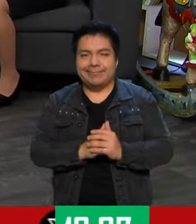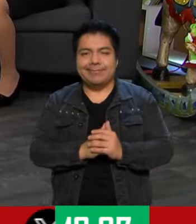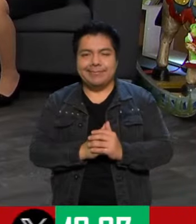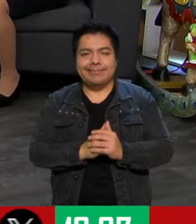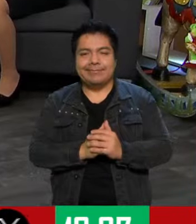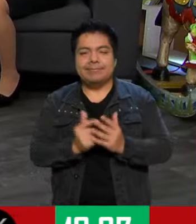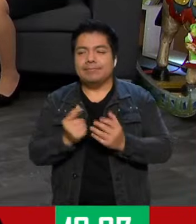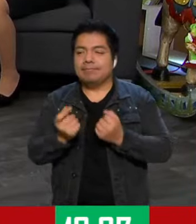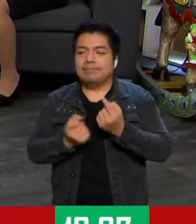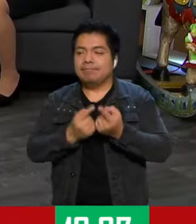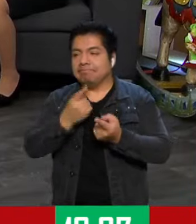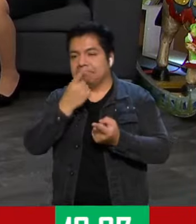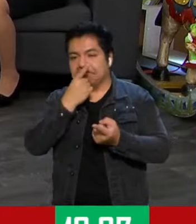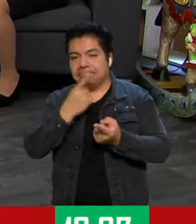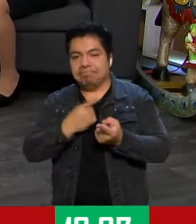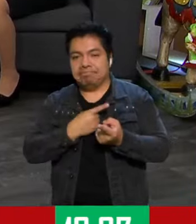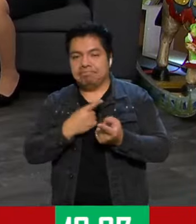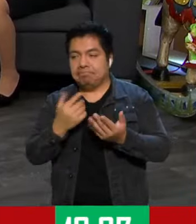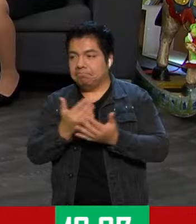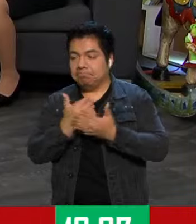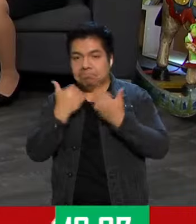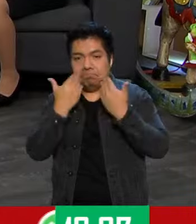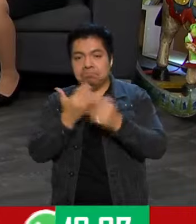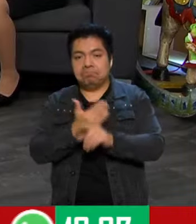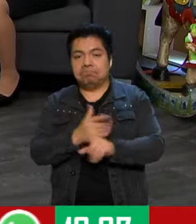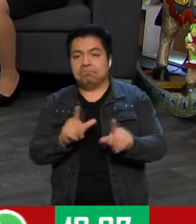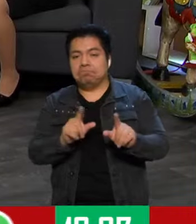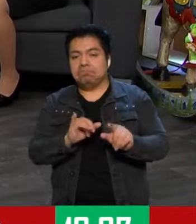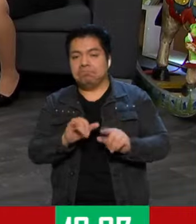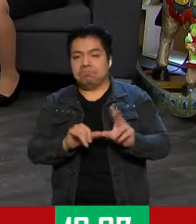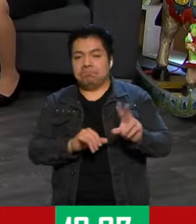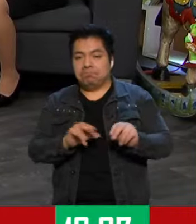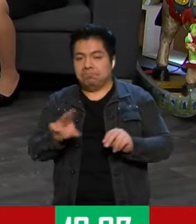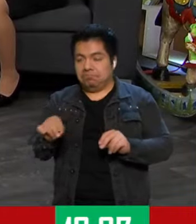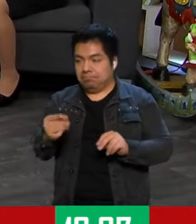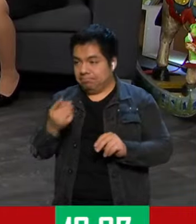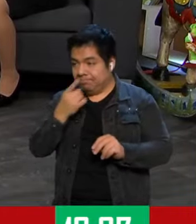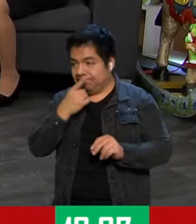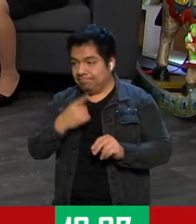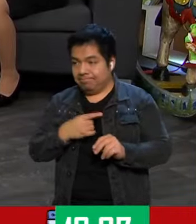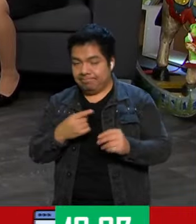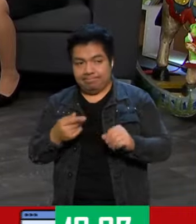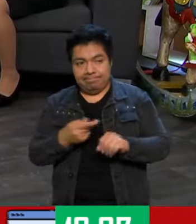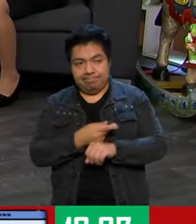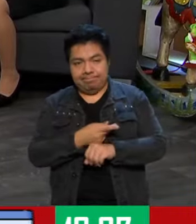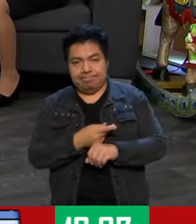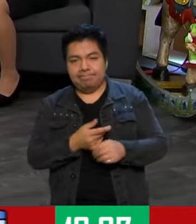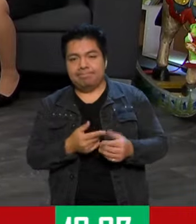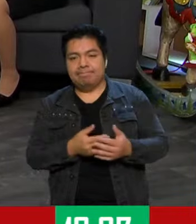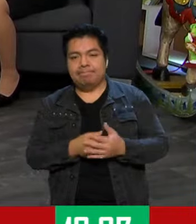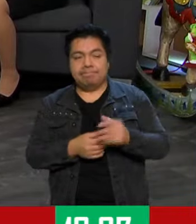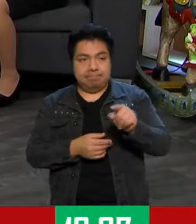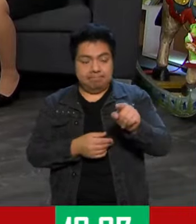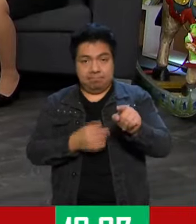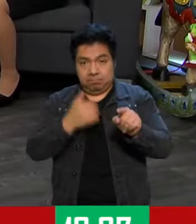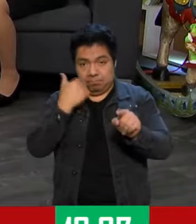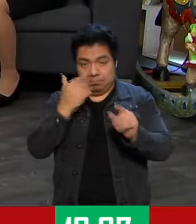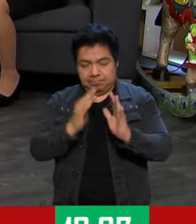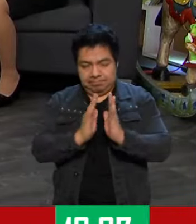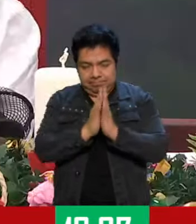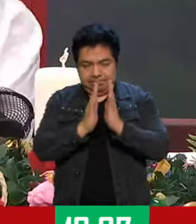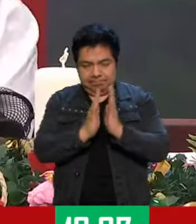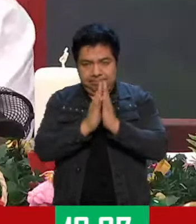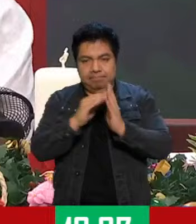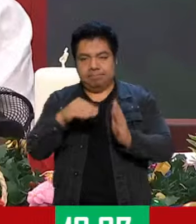¿Algo nos quieren decir? ¿Algo nos quieren decir? Ah, ok, ya estamos. ¿Usted nos quiere decir algo más? Sí. Oiga, para quienes quieran ser parte de la